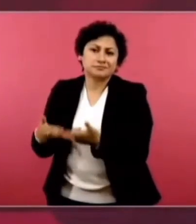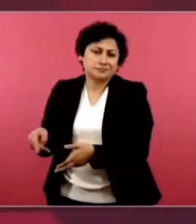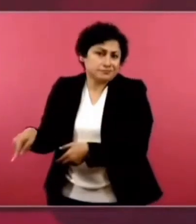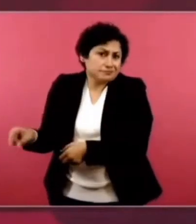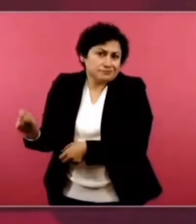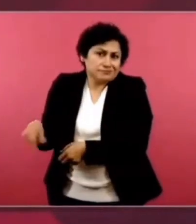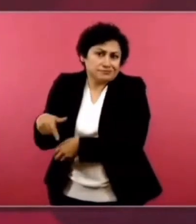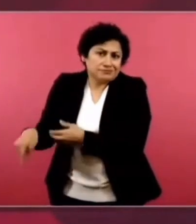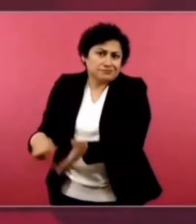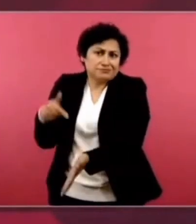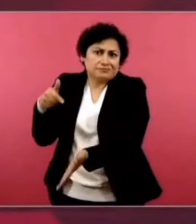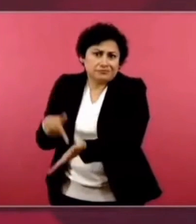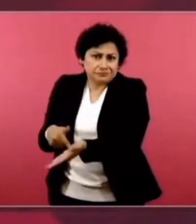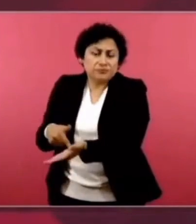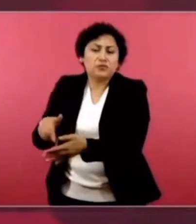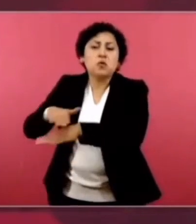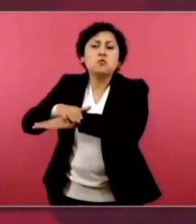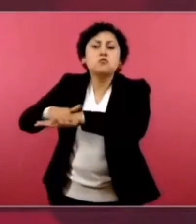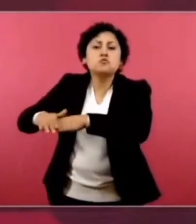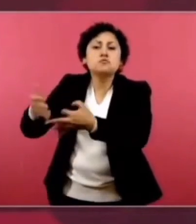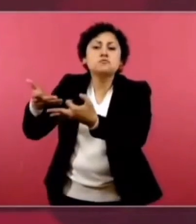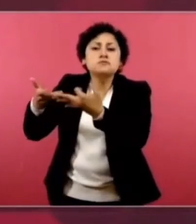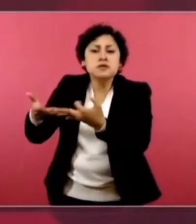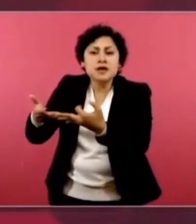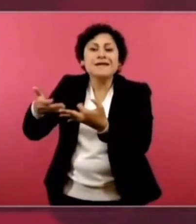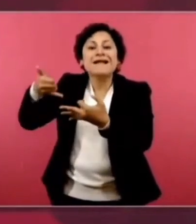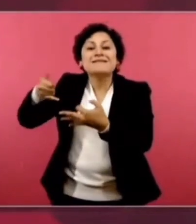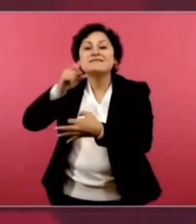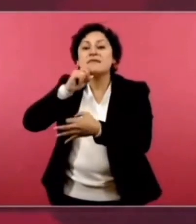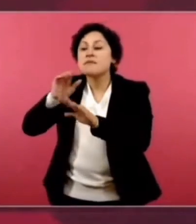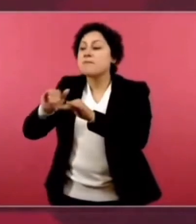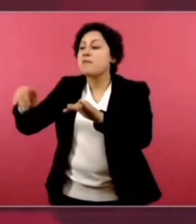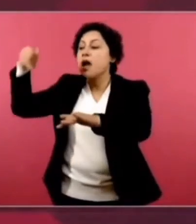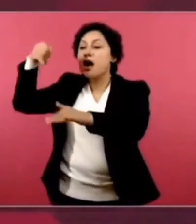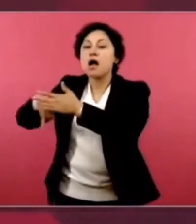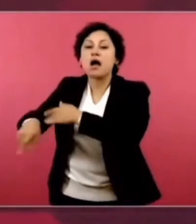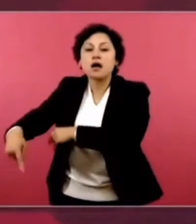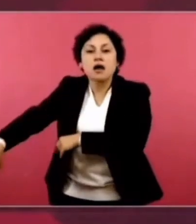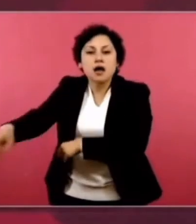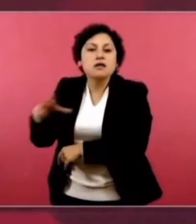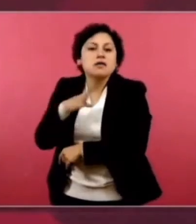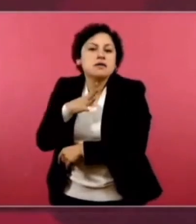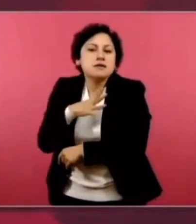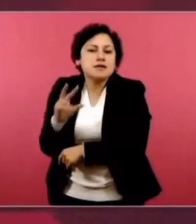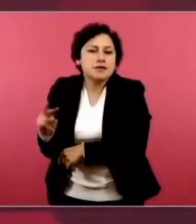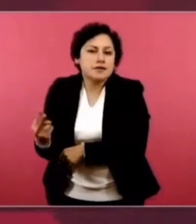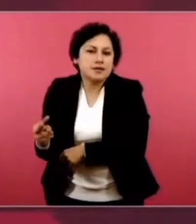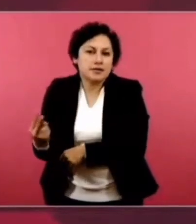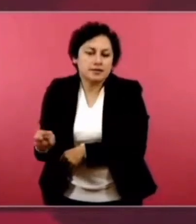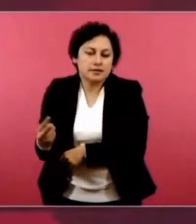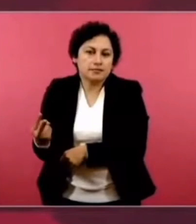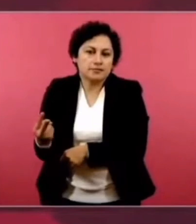de tierra y de aguas someras. al grado que